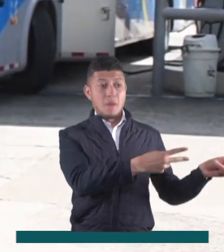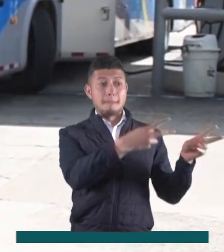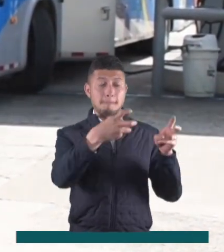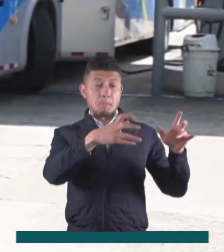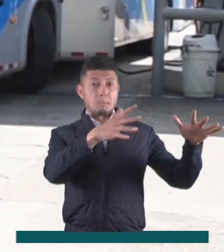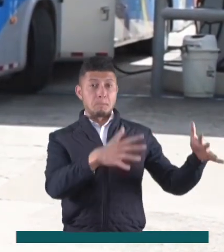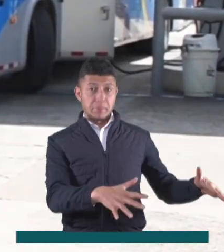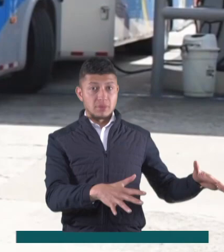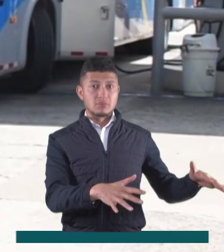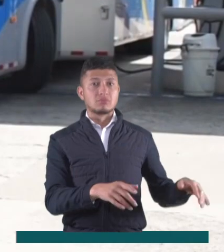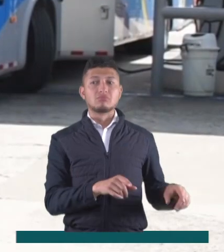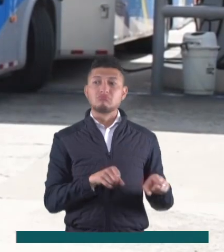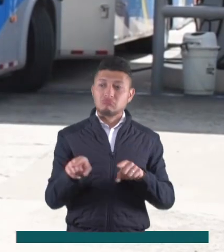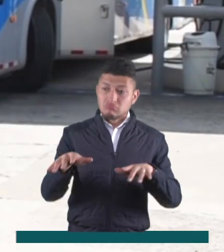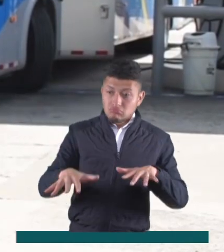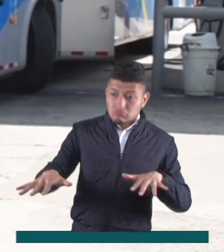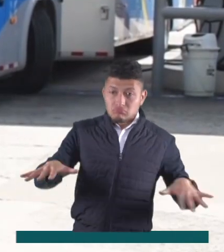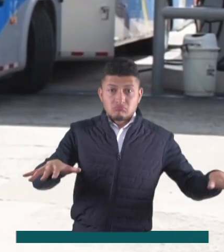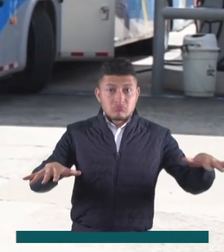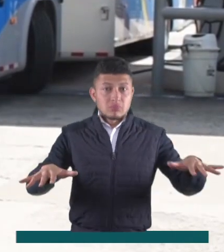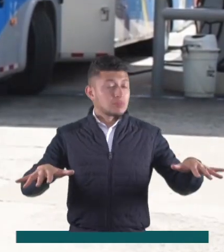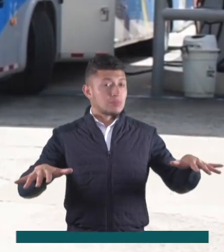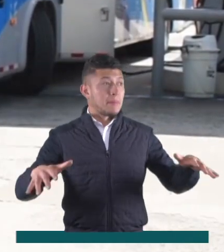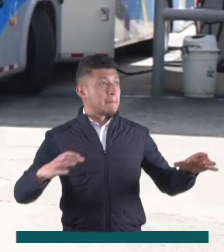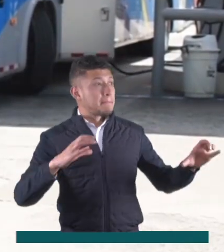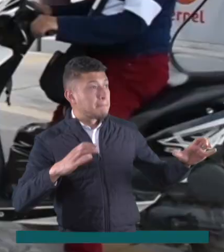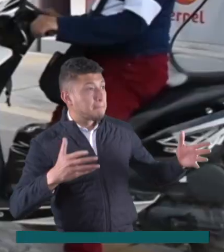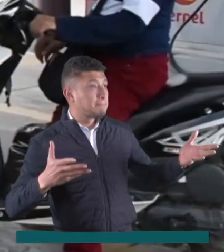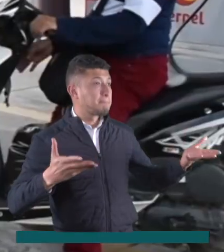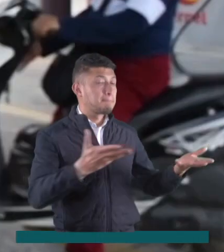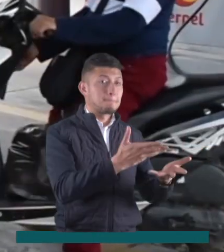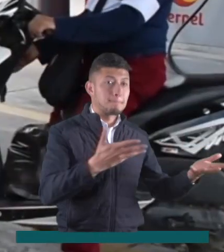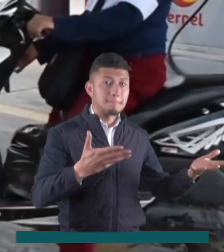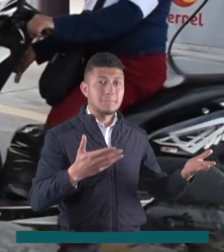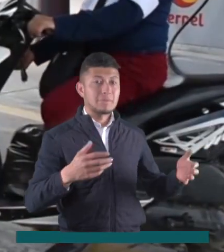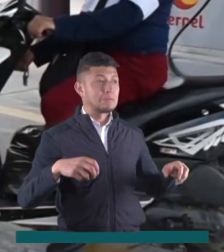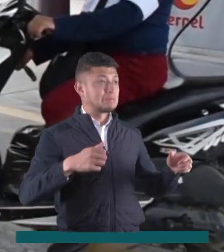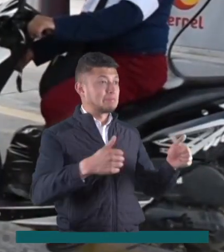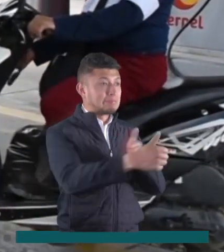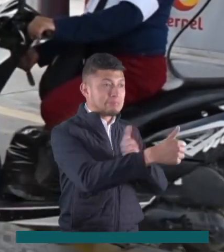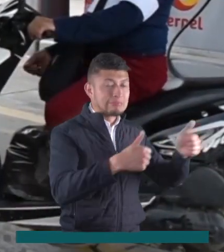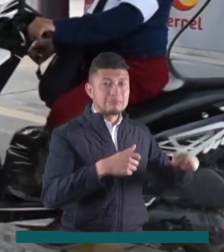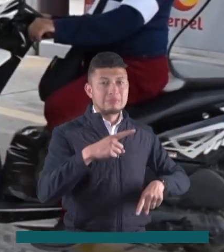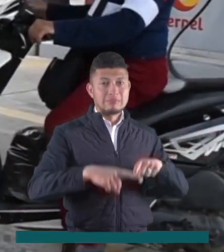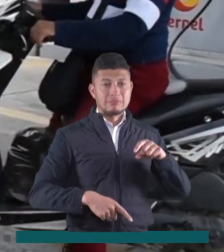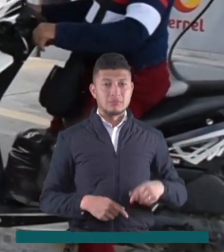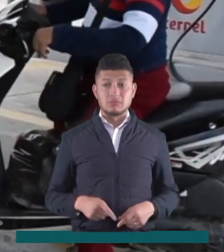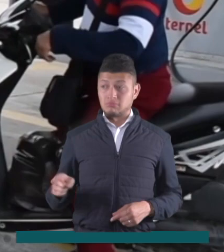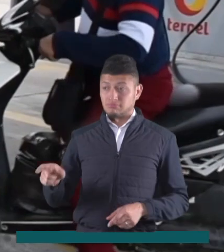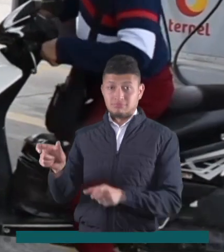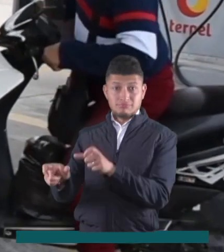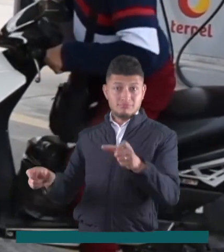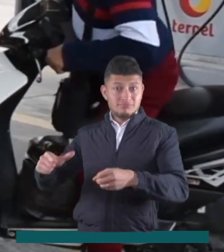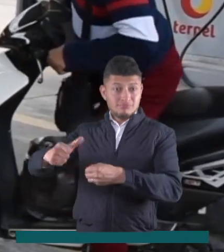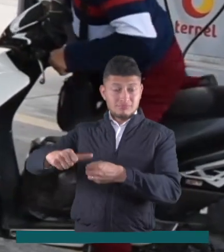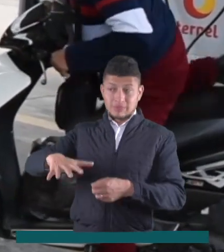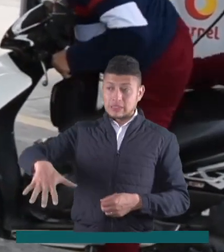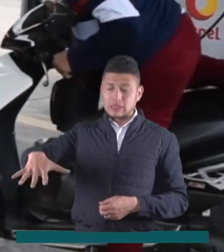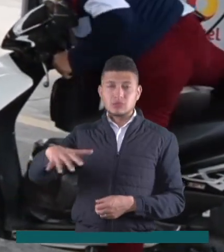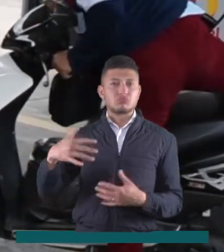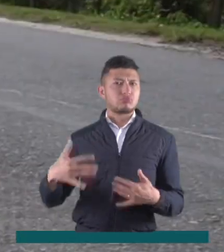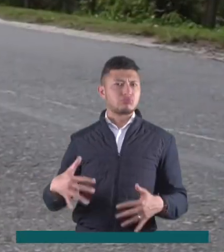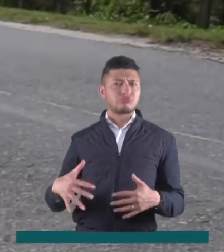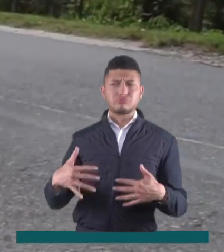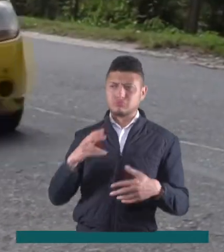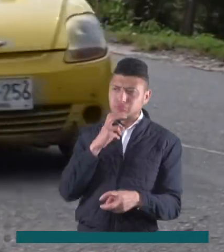que mantiene incomunicada al territorio con el resto del país. Los habitantes del departamento de Arauca han tenido que vivir serias